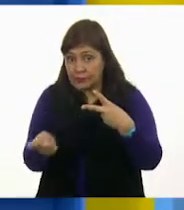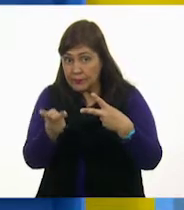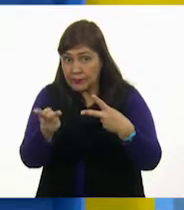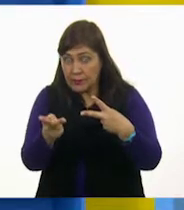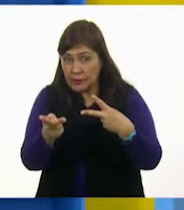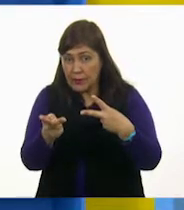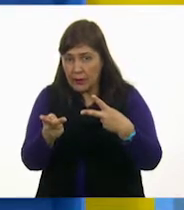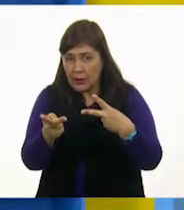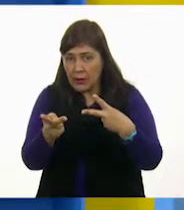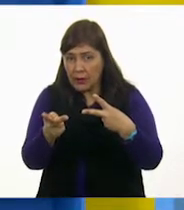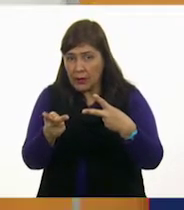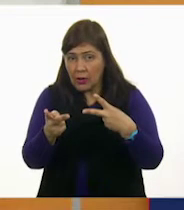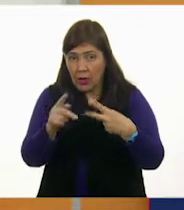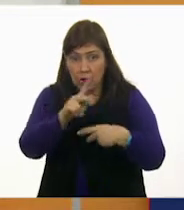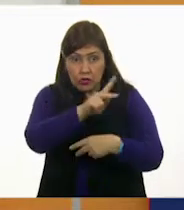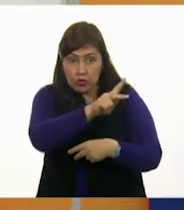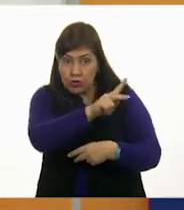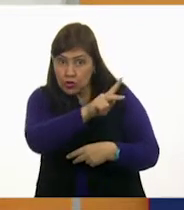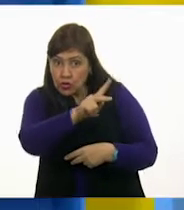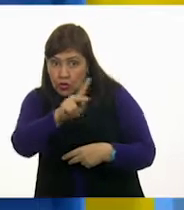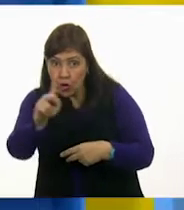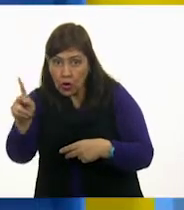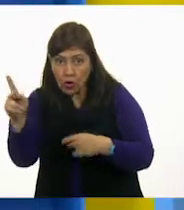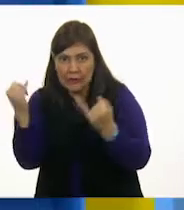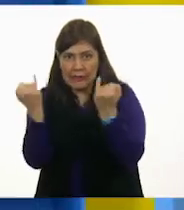¿Todos reaccionamos igual a las emociones?